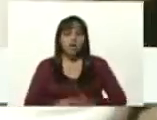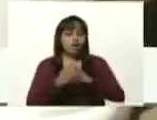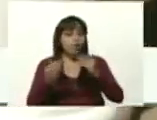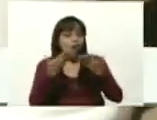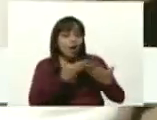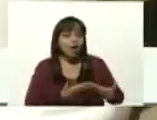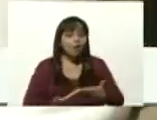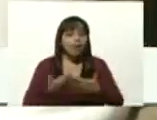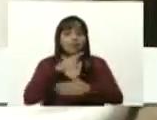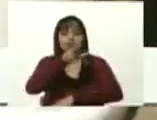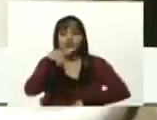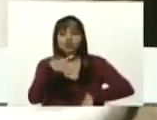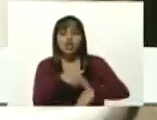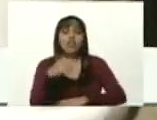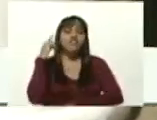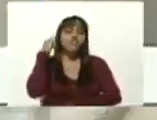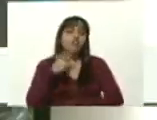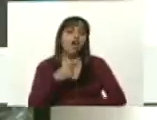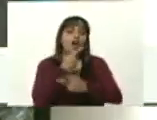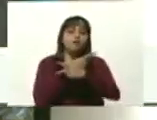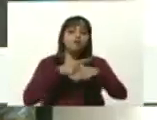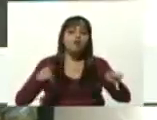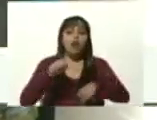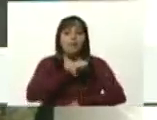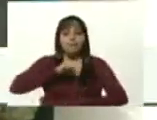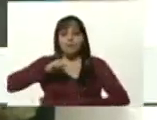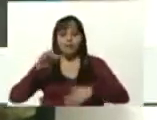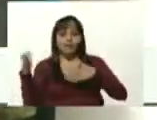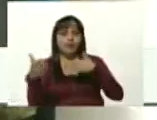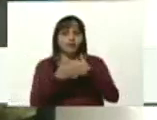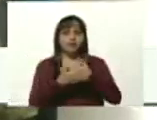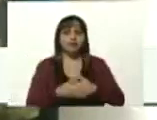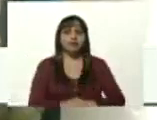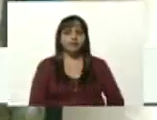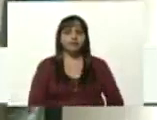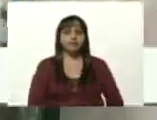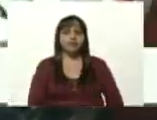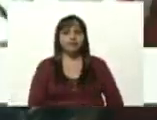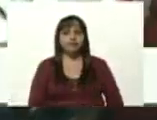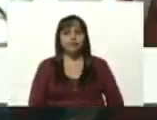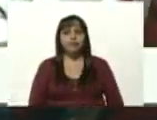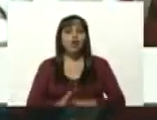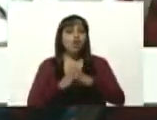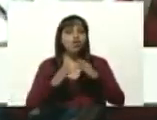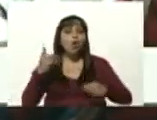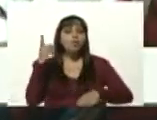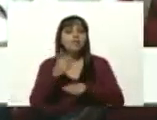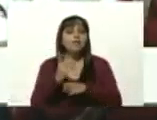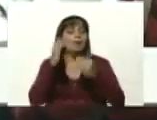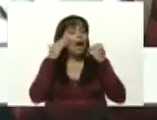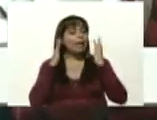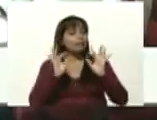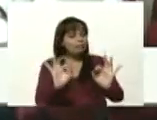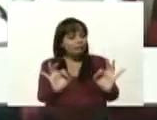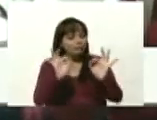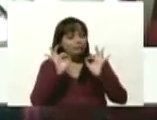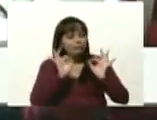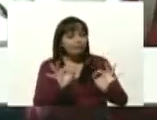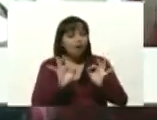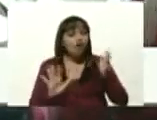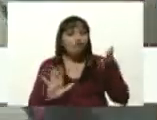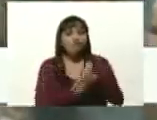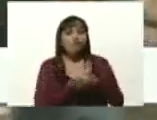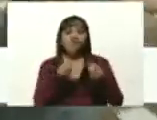bolivarianas públicas y privadas es decir todos vamos a estar muy pendientes de todo el